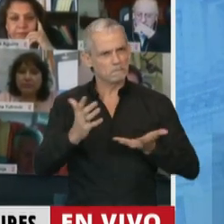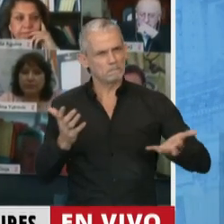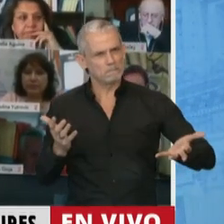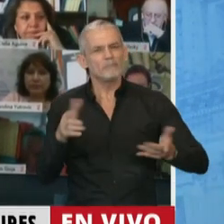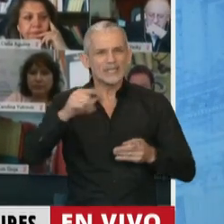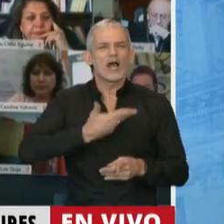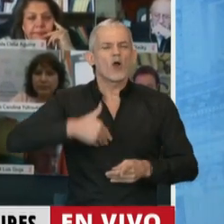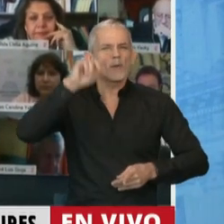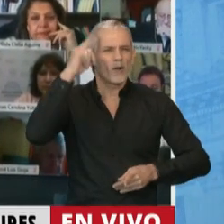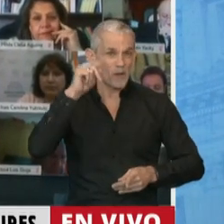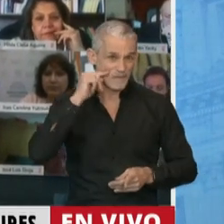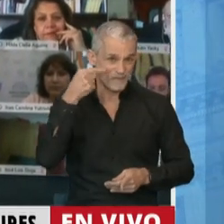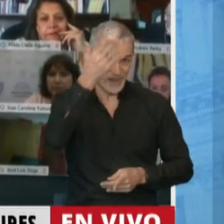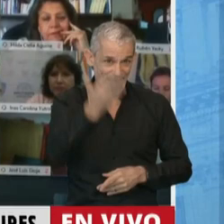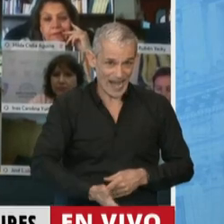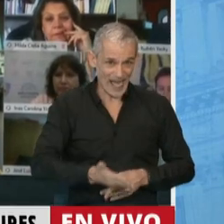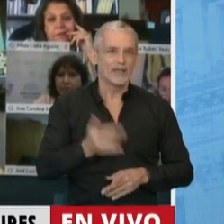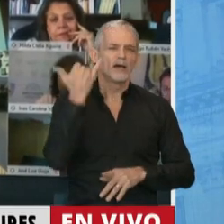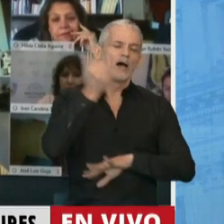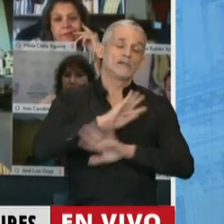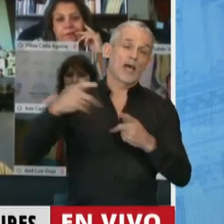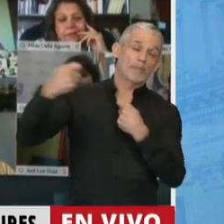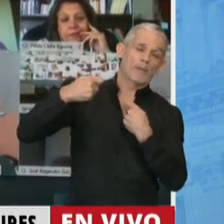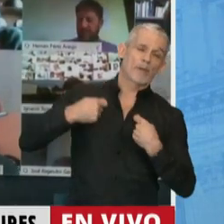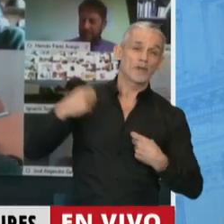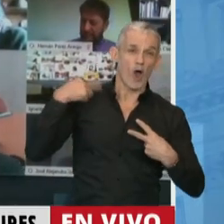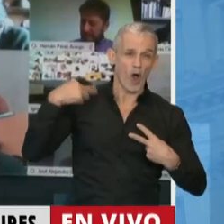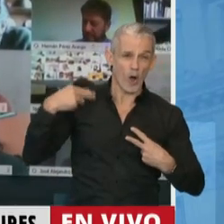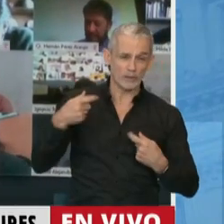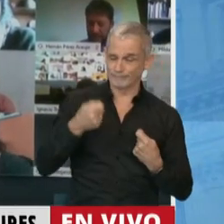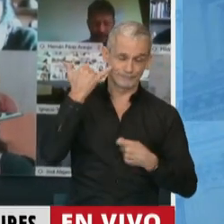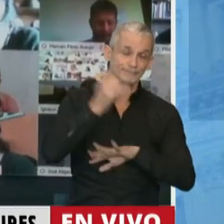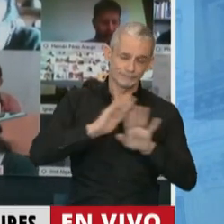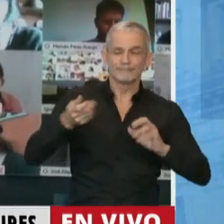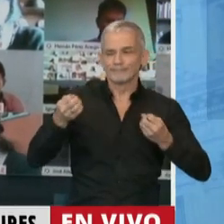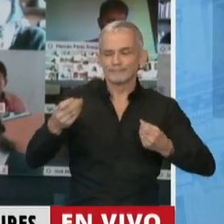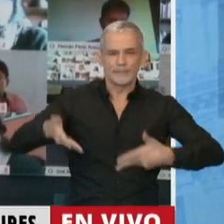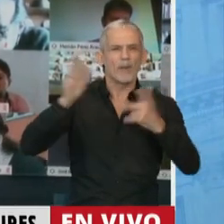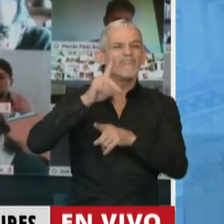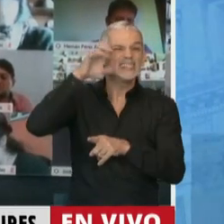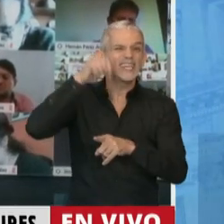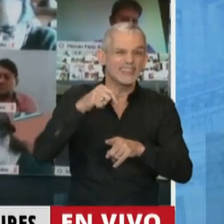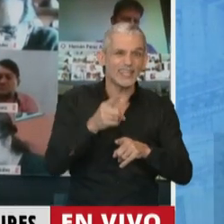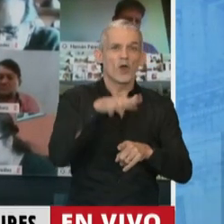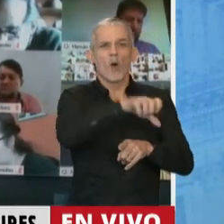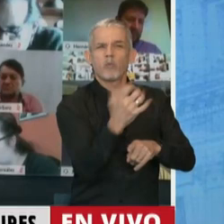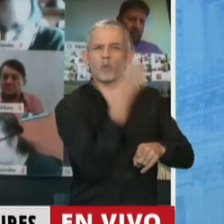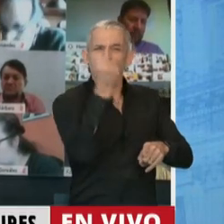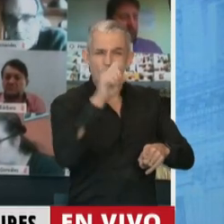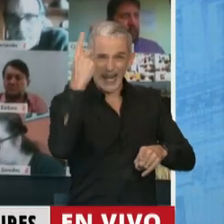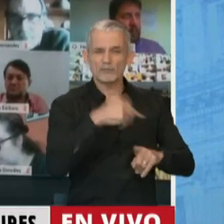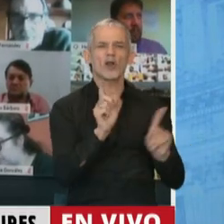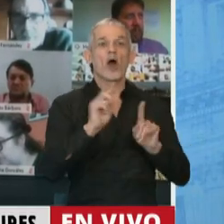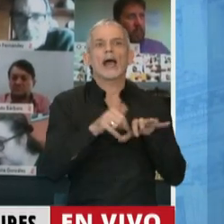el gobierno de Alberto Fernández ha cedido a las presiones patronales y ya no se habla más de la expropiación, ahora no se sabe siquiera si de una